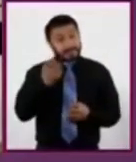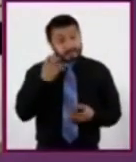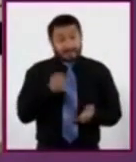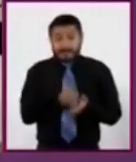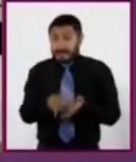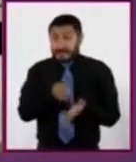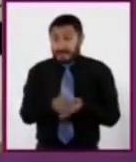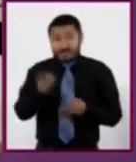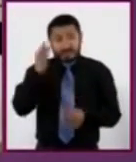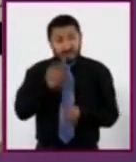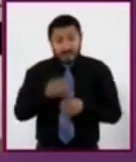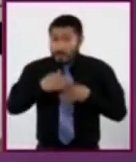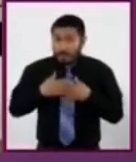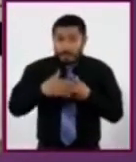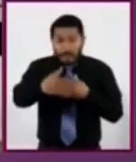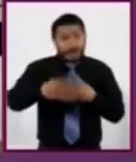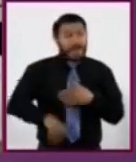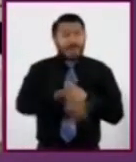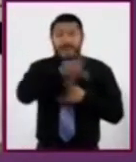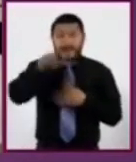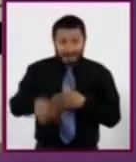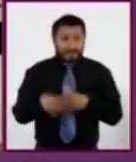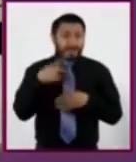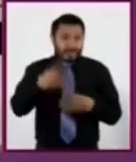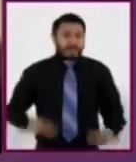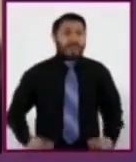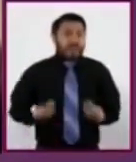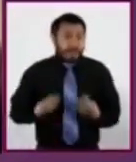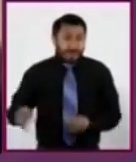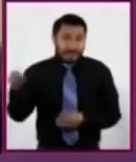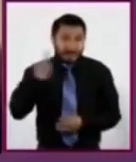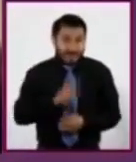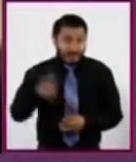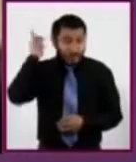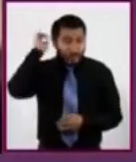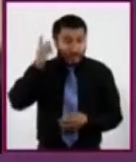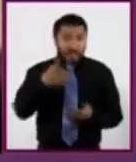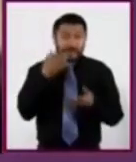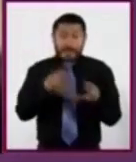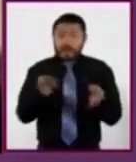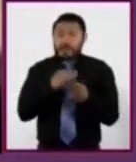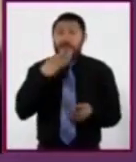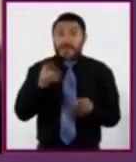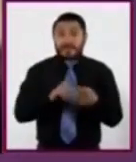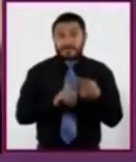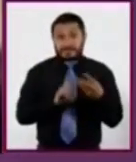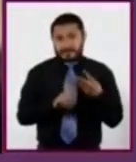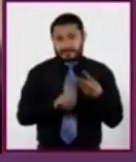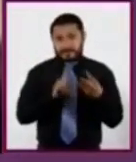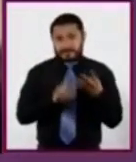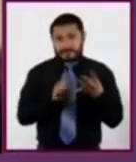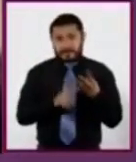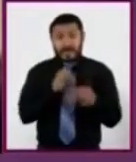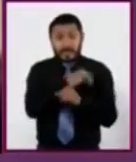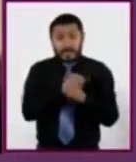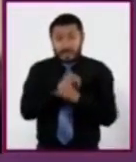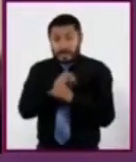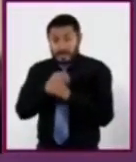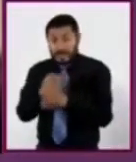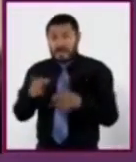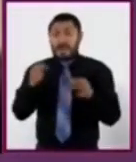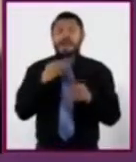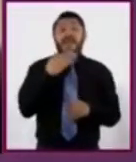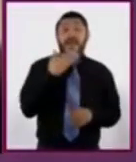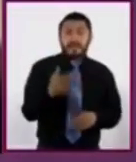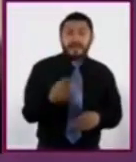que tomes ahora tendrán repercusiones en tu futuro. Cuatro. Investigue en fuentes confiables. Si usas